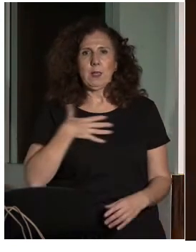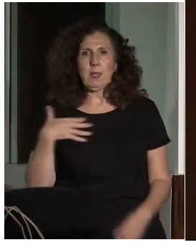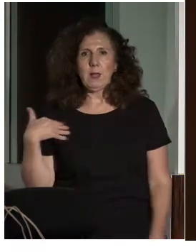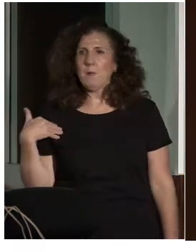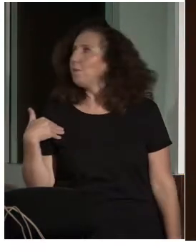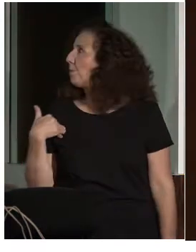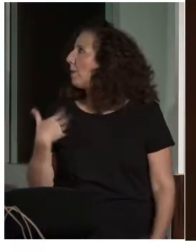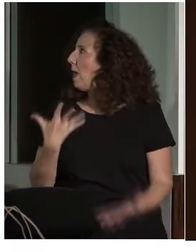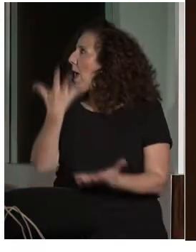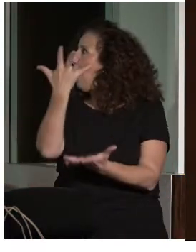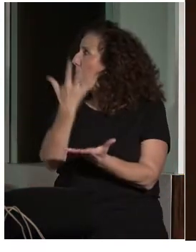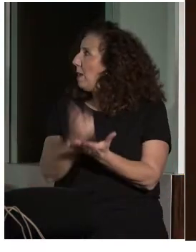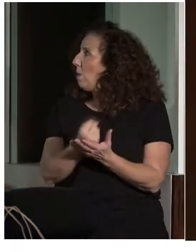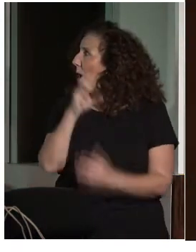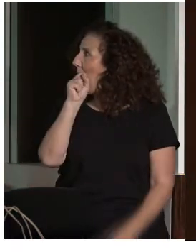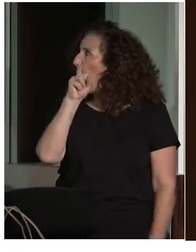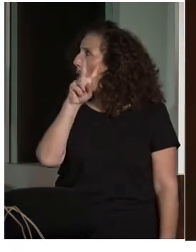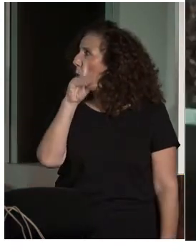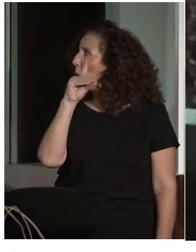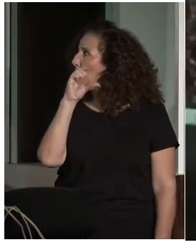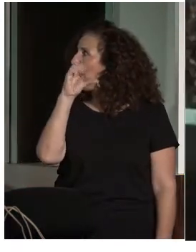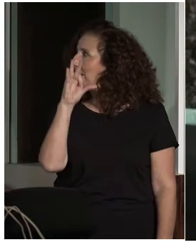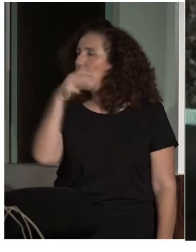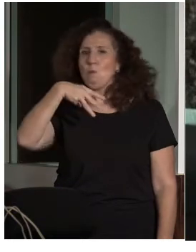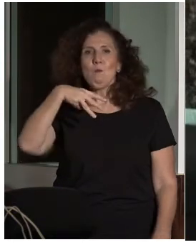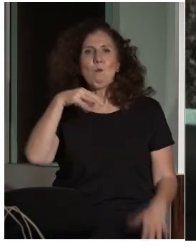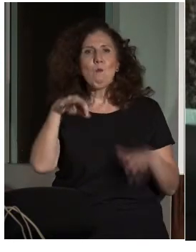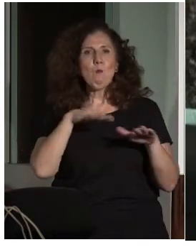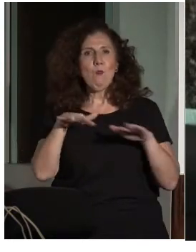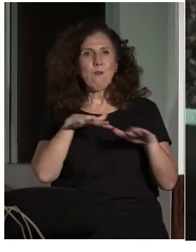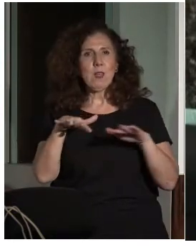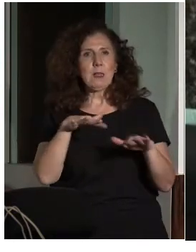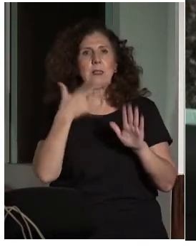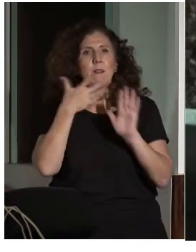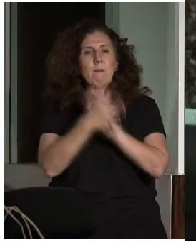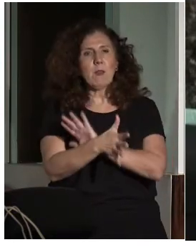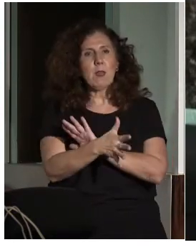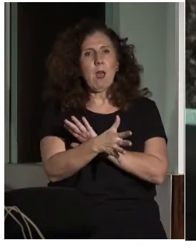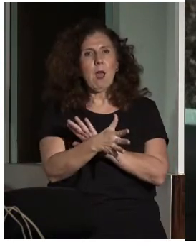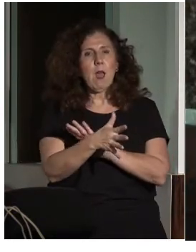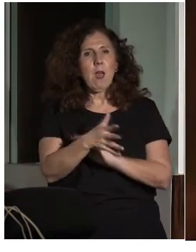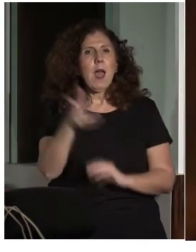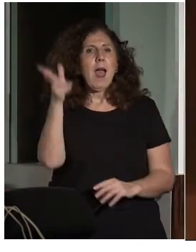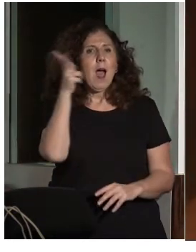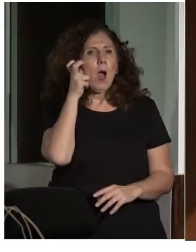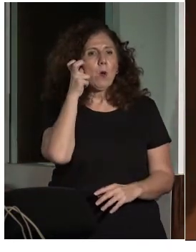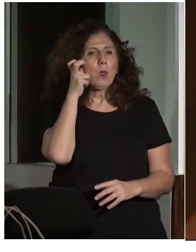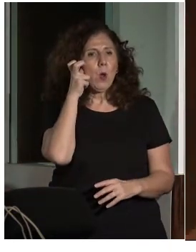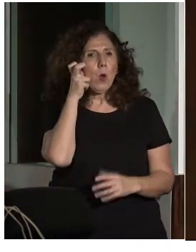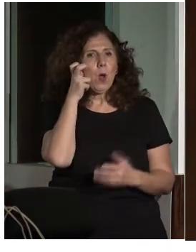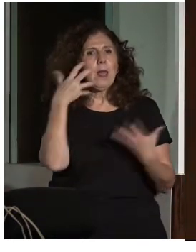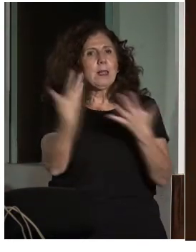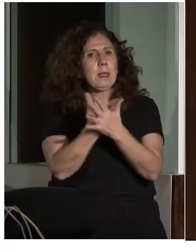es una aplicación accesible y gratuita que permite la escucha de audiodescripciones de películas, series, documentales o